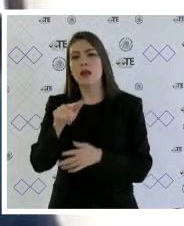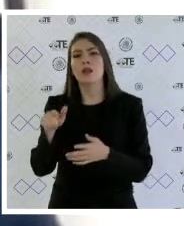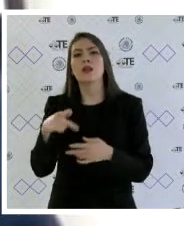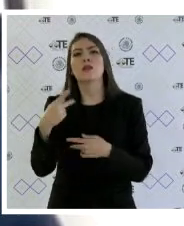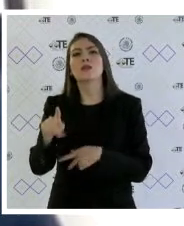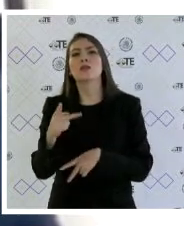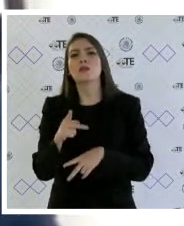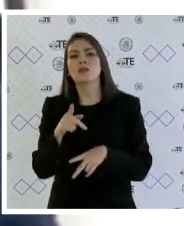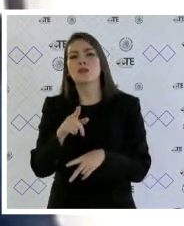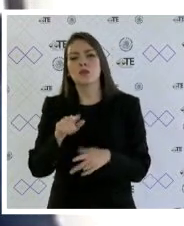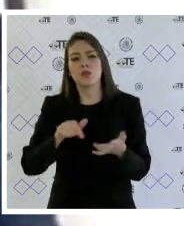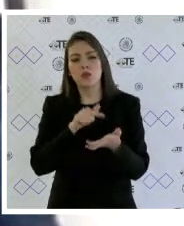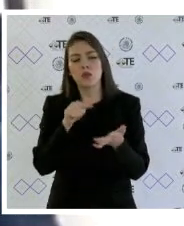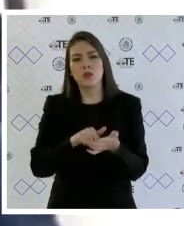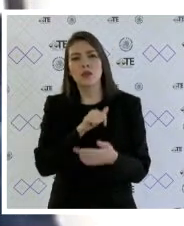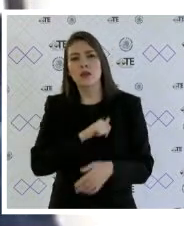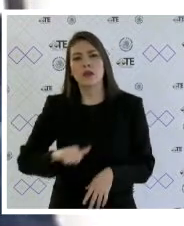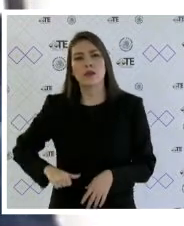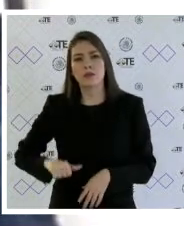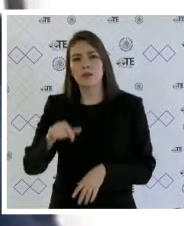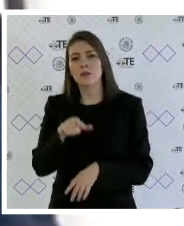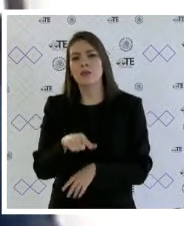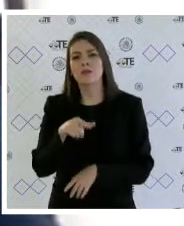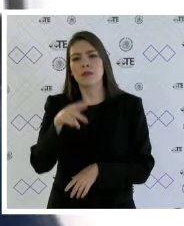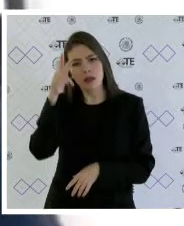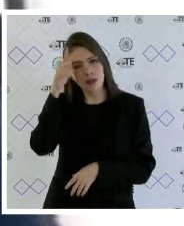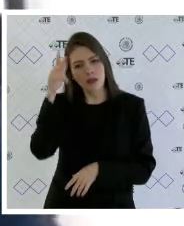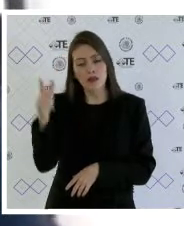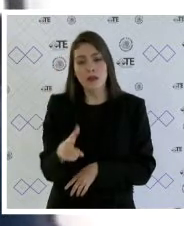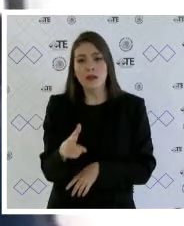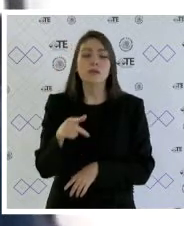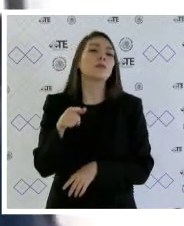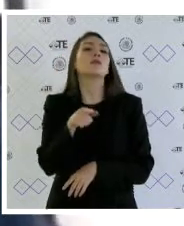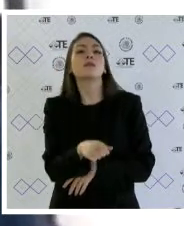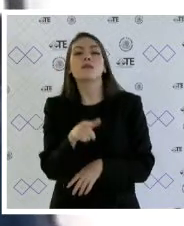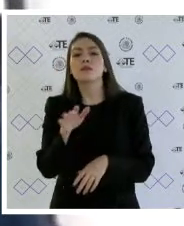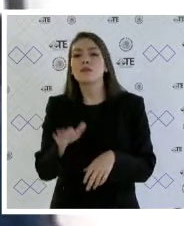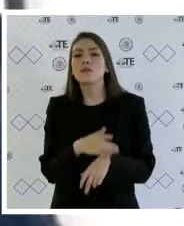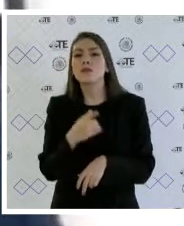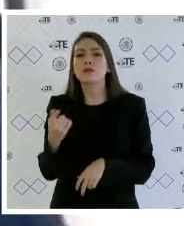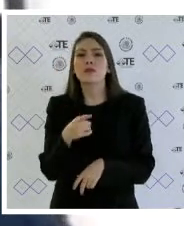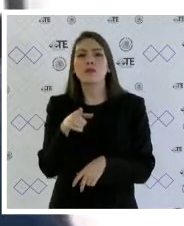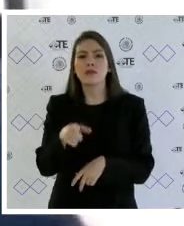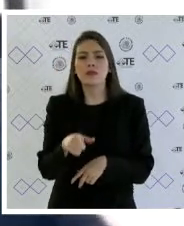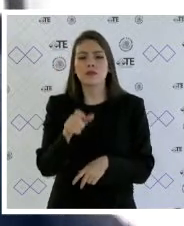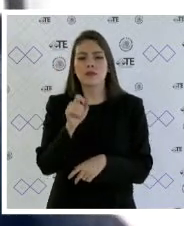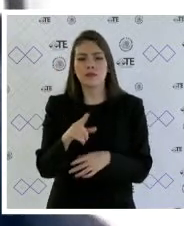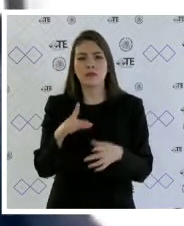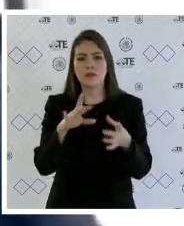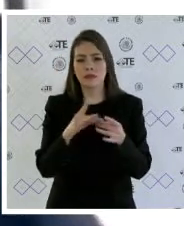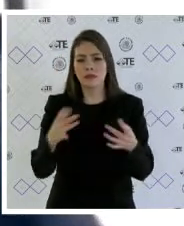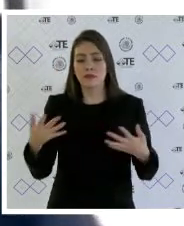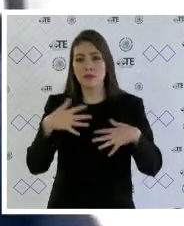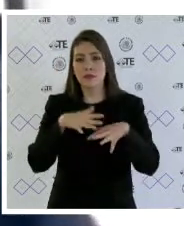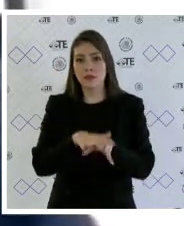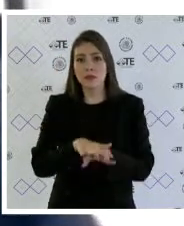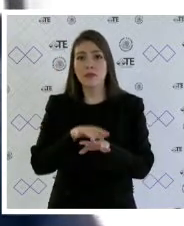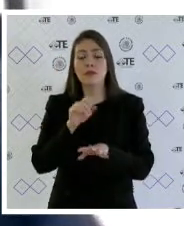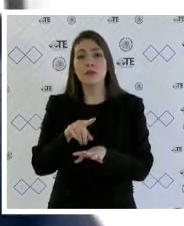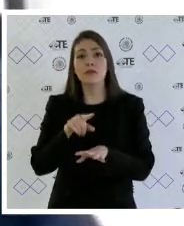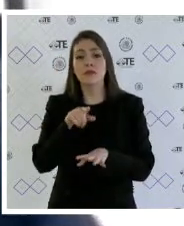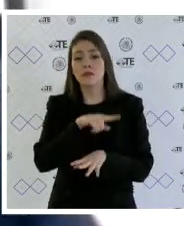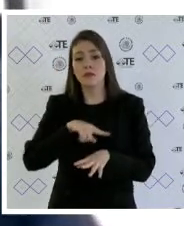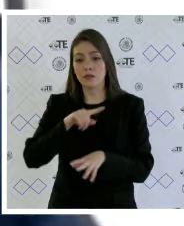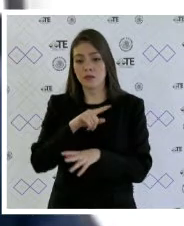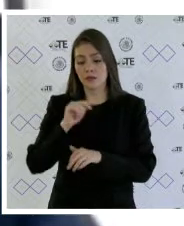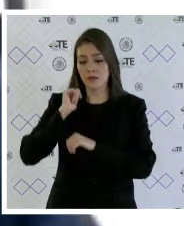así como por el que concedió el registro de otra persona para contender en la referida elección. A consideración de la ponencia instructora,